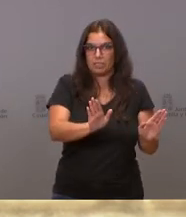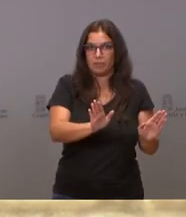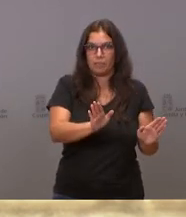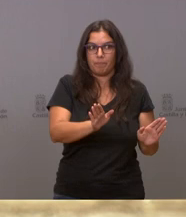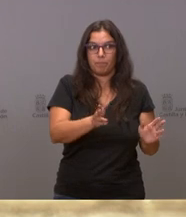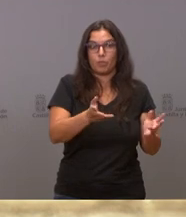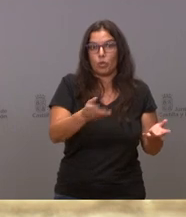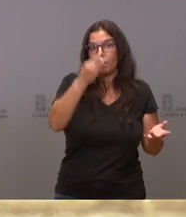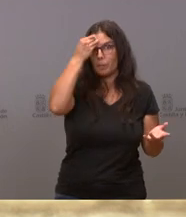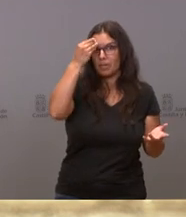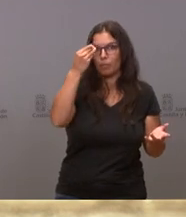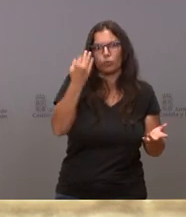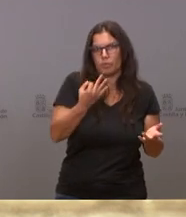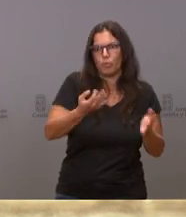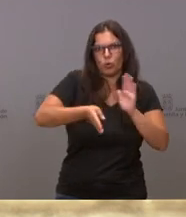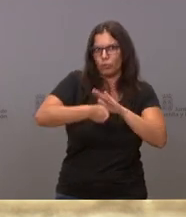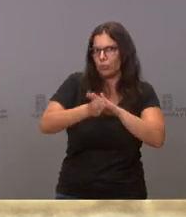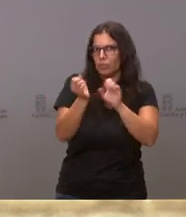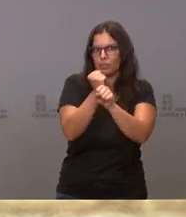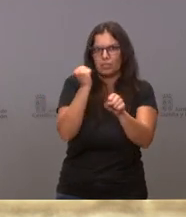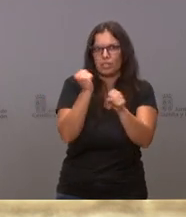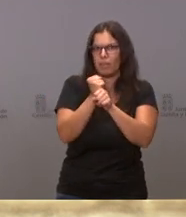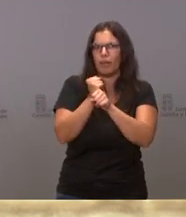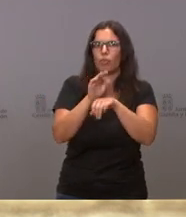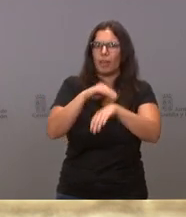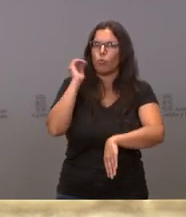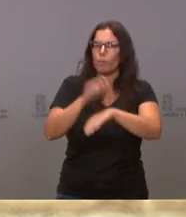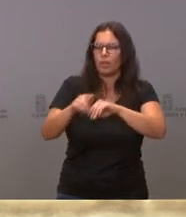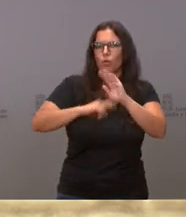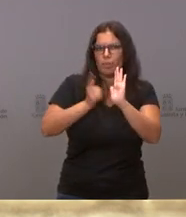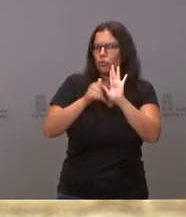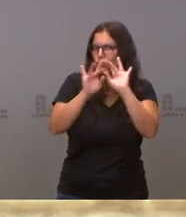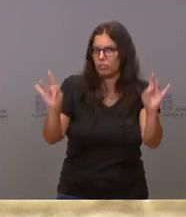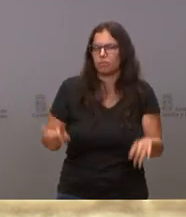consideramos que tenemos que seguir trabajando para poder cumplirlo en su totalidad.